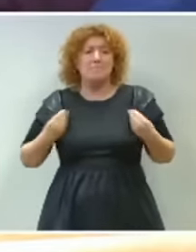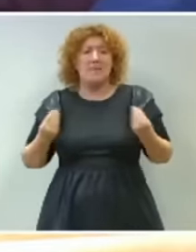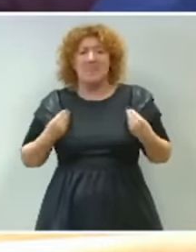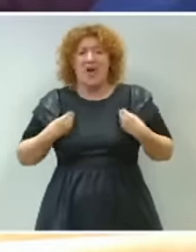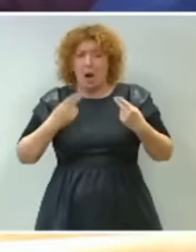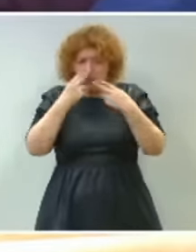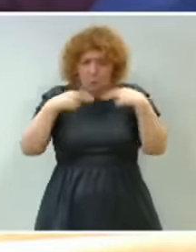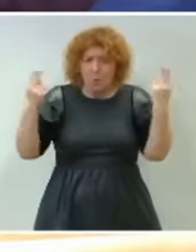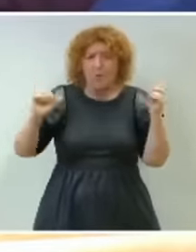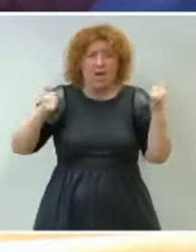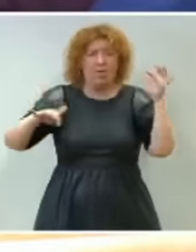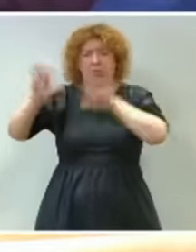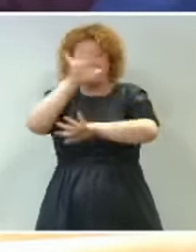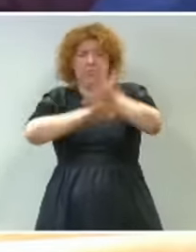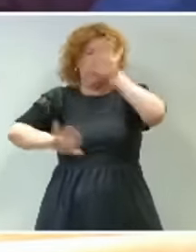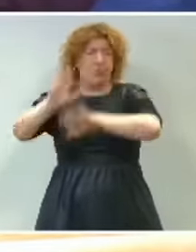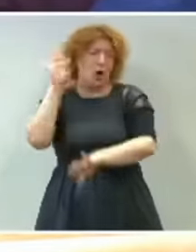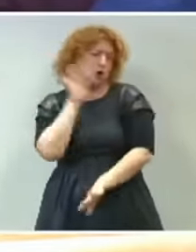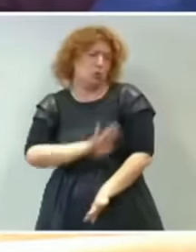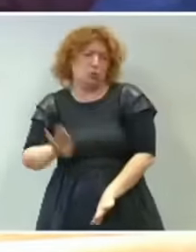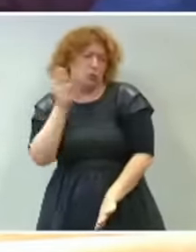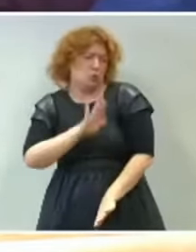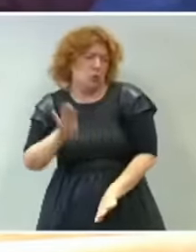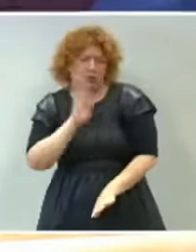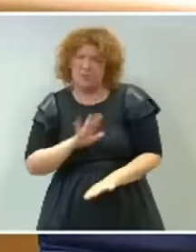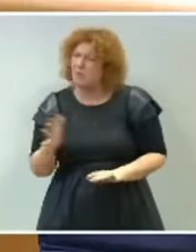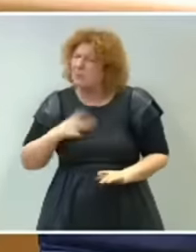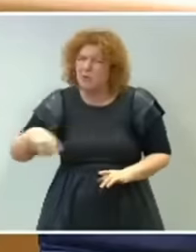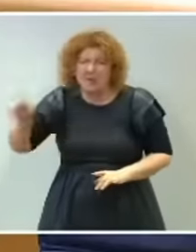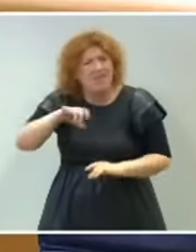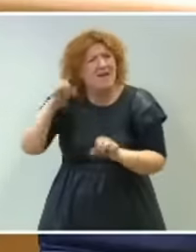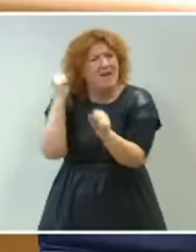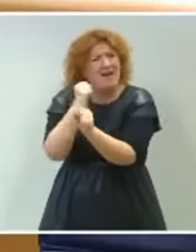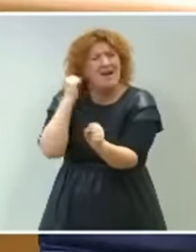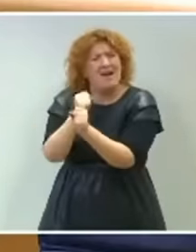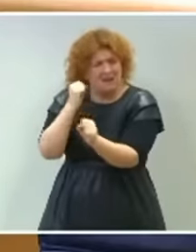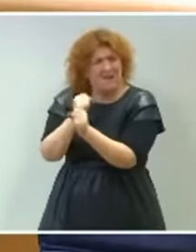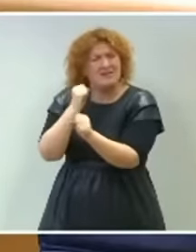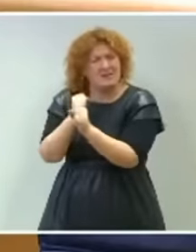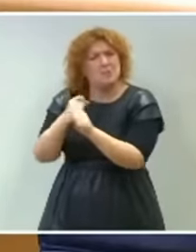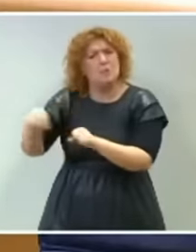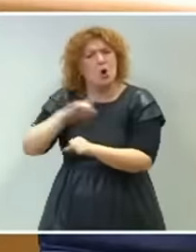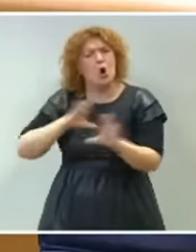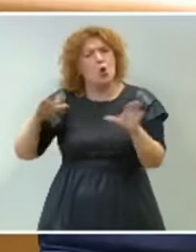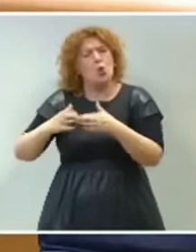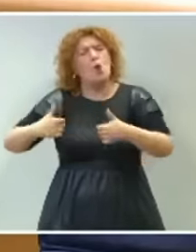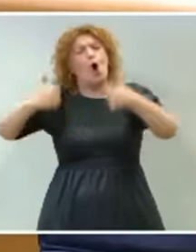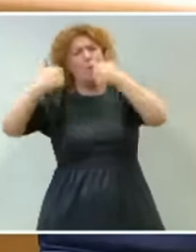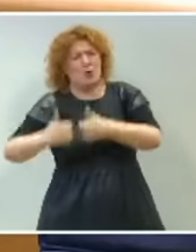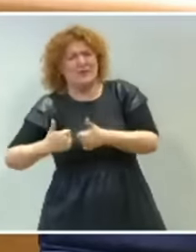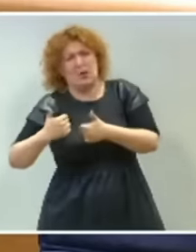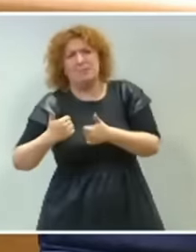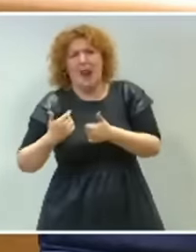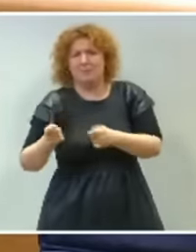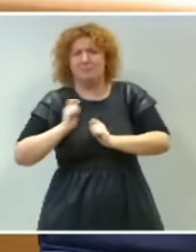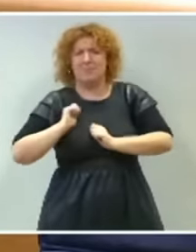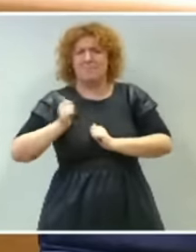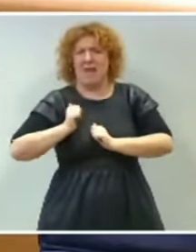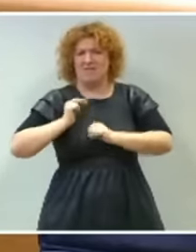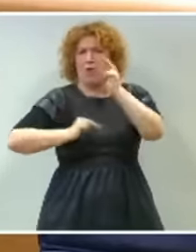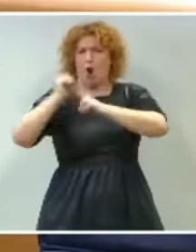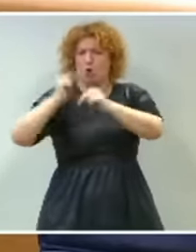pública. ¿Y sabe qué le digo? Dedíquense a ser una oposición constructiva, porque les queda